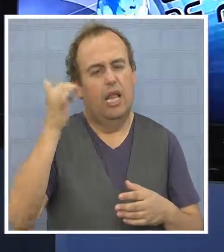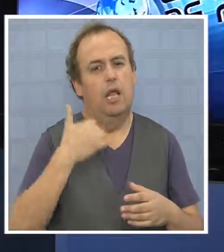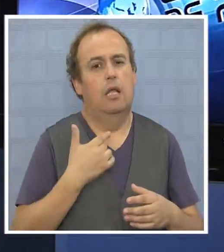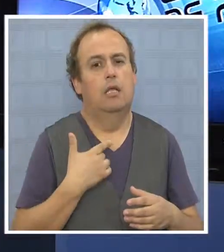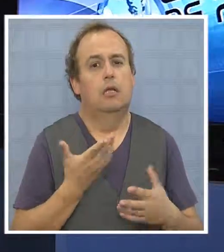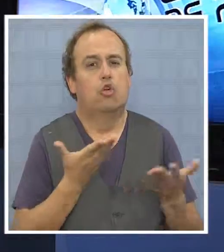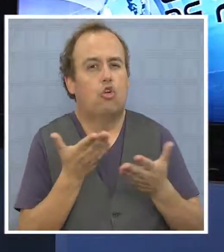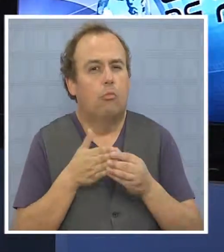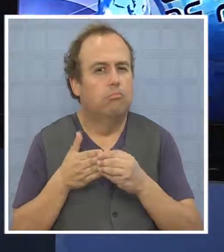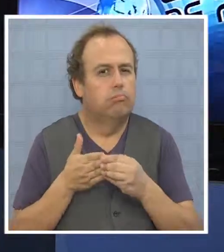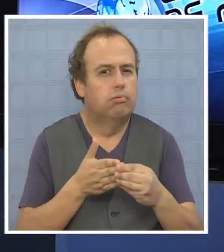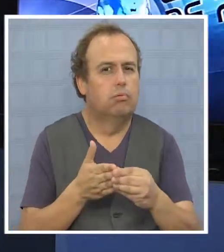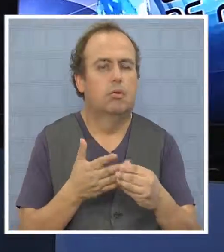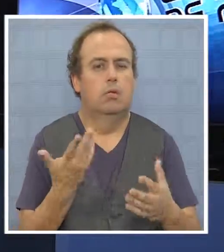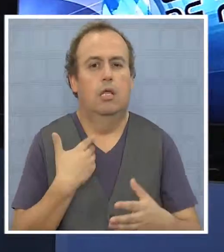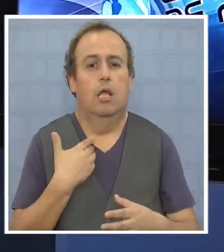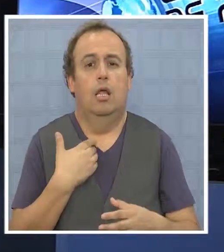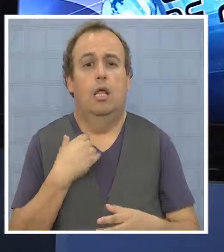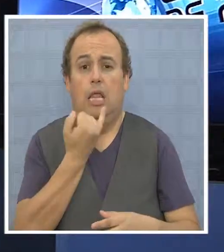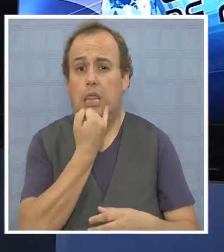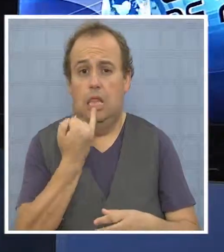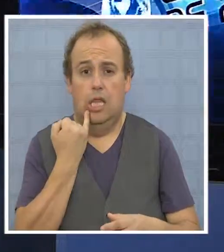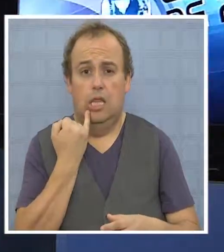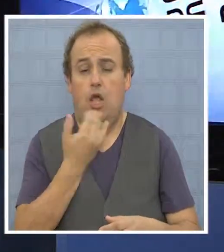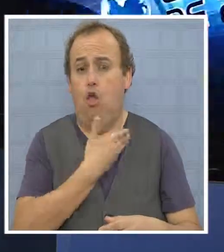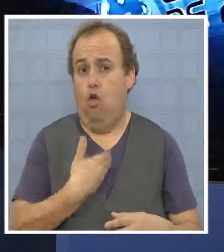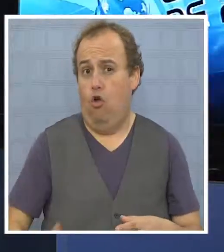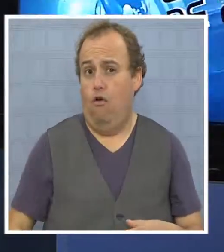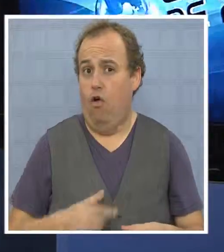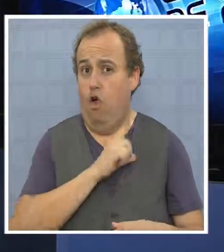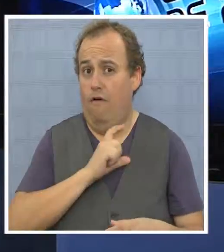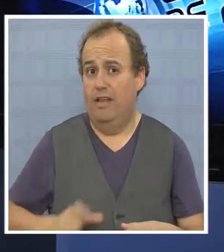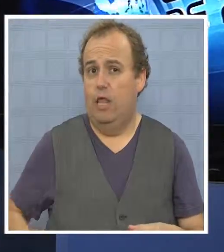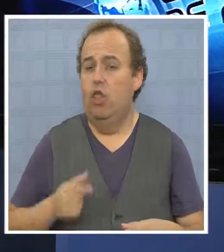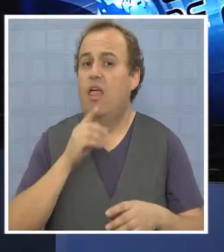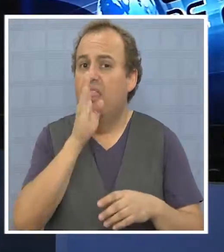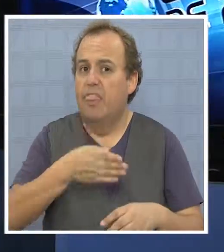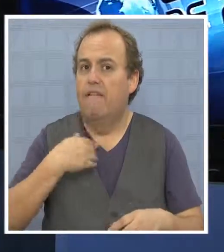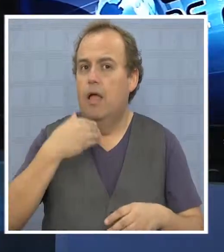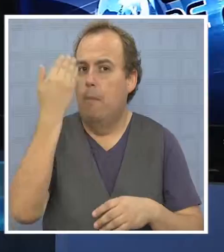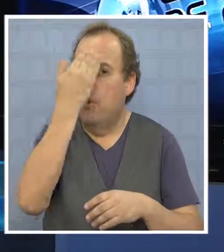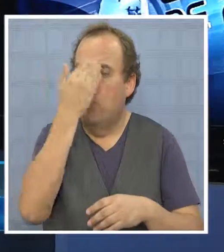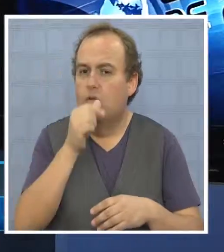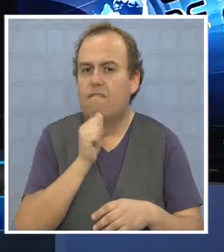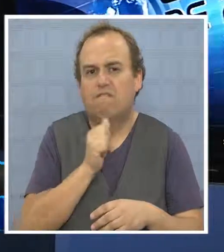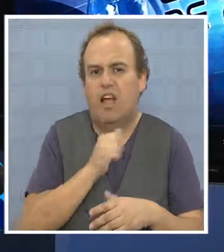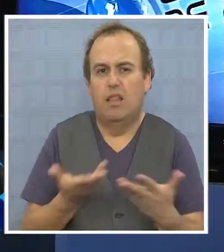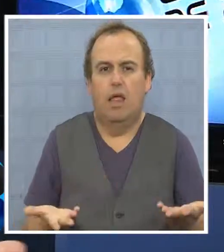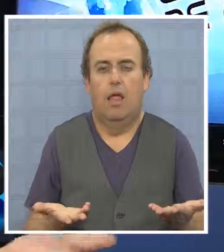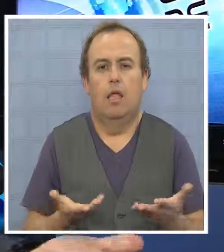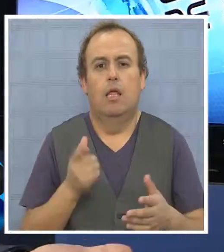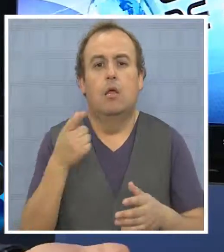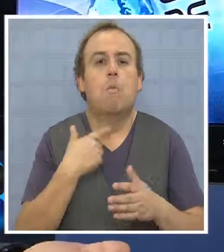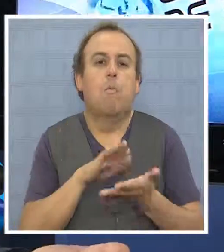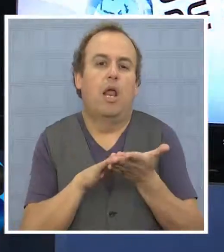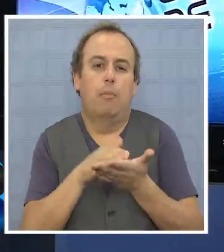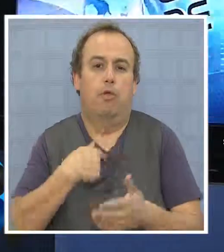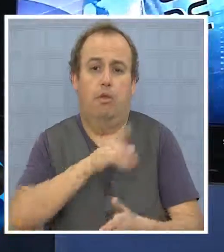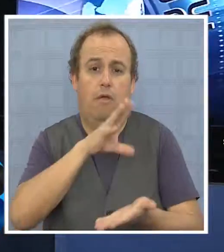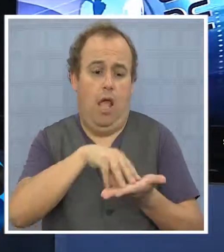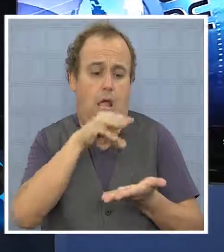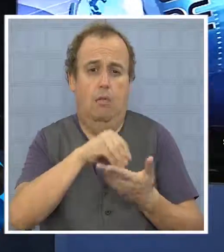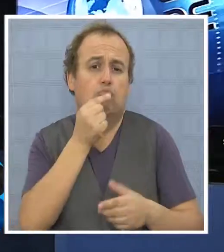Pero yo creo que aquí hay conducción. Intendenta, gobernador, que debieron haberse preocupado un poquito más. Y yo veo, cuando uno analiza los proyectos,